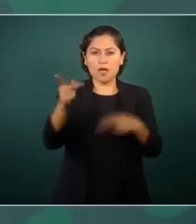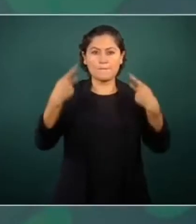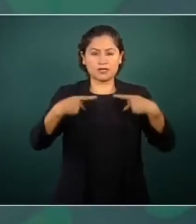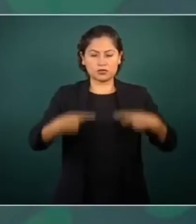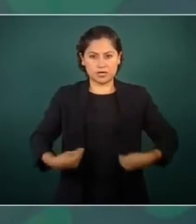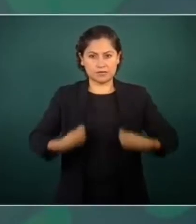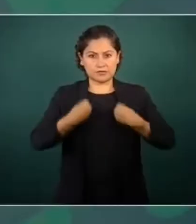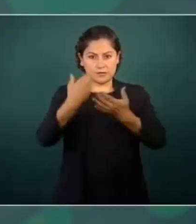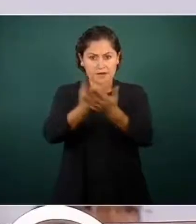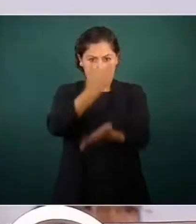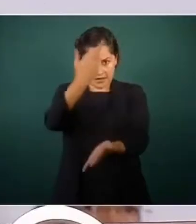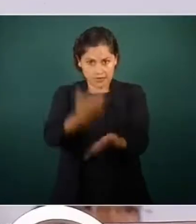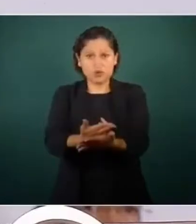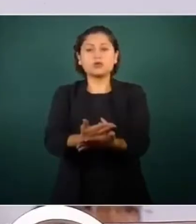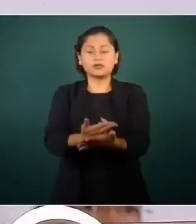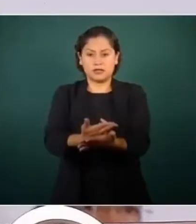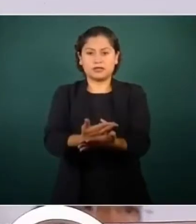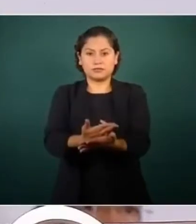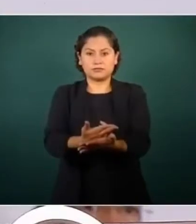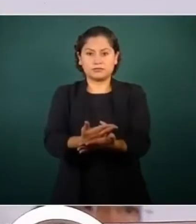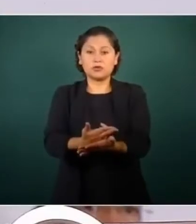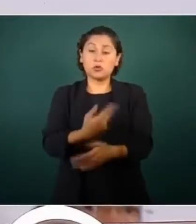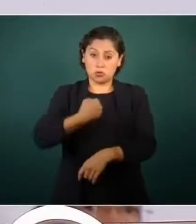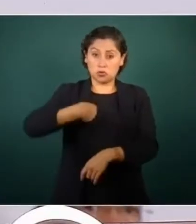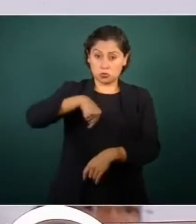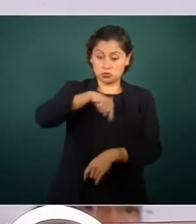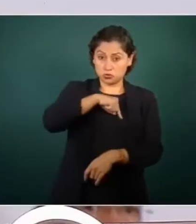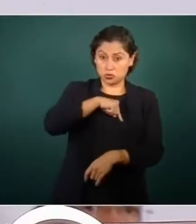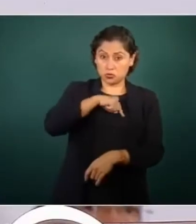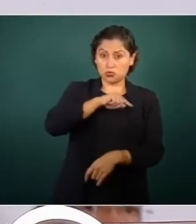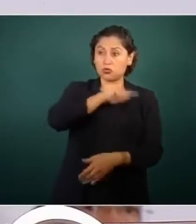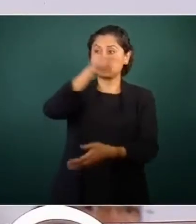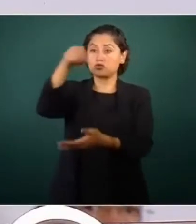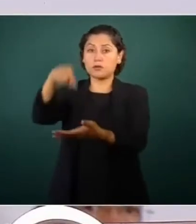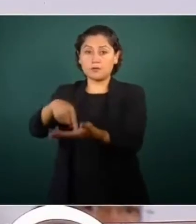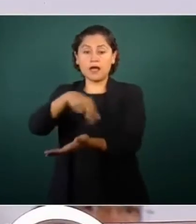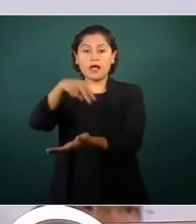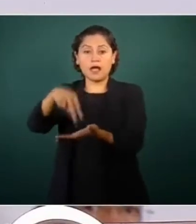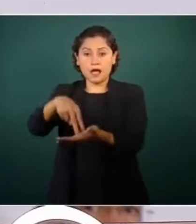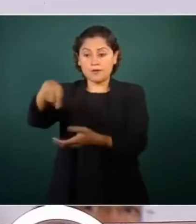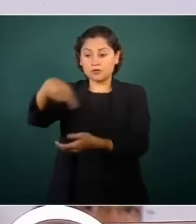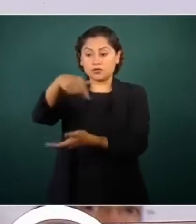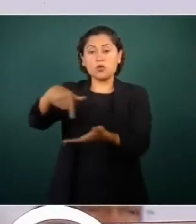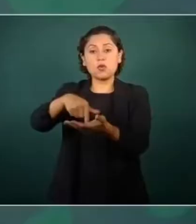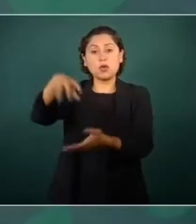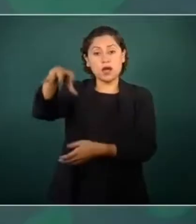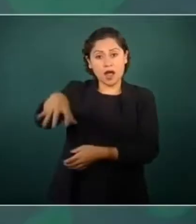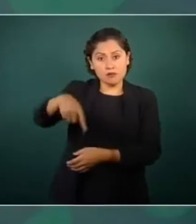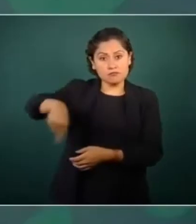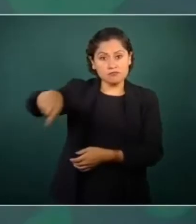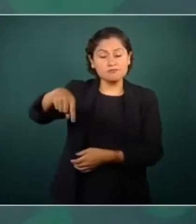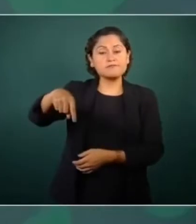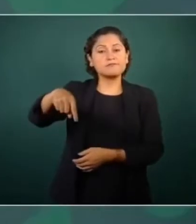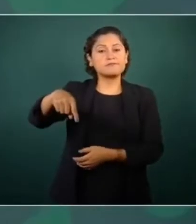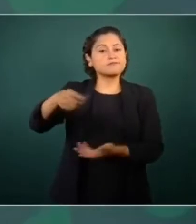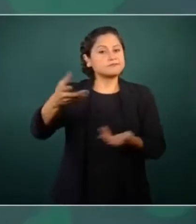que ahora que vamos a estar inaugurando obras en esta colonia, que